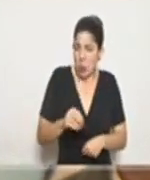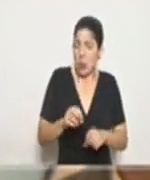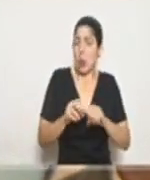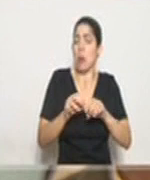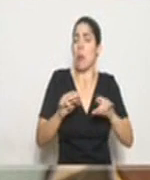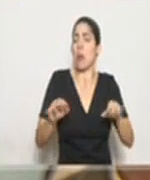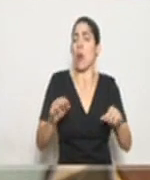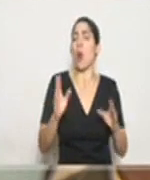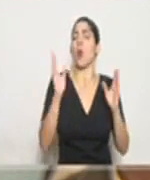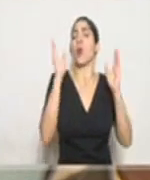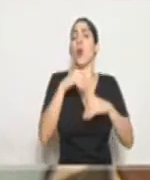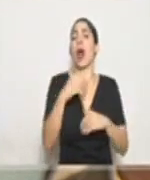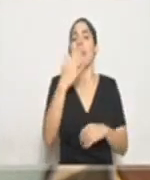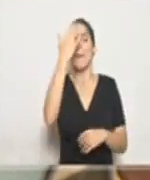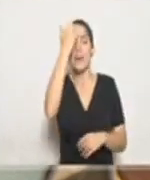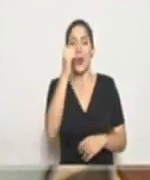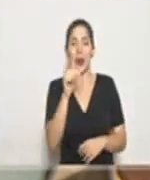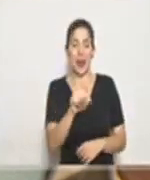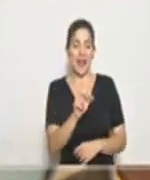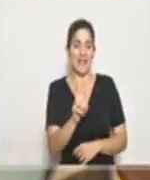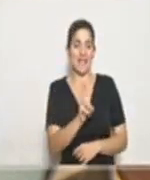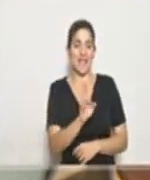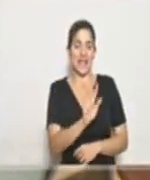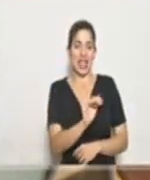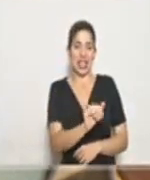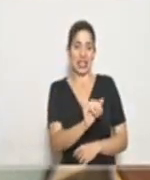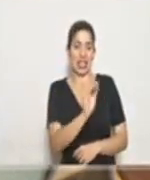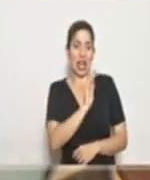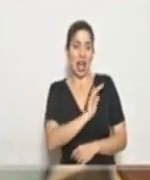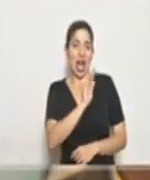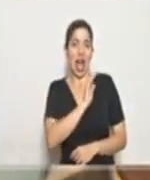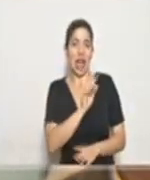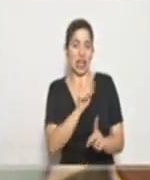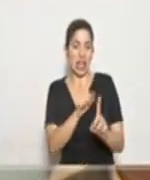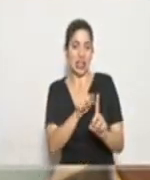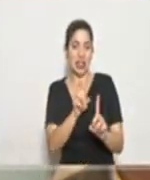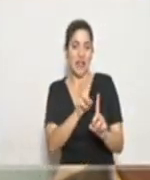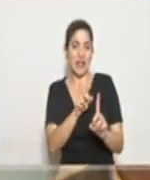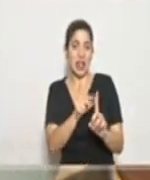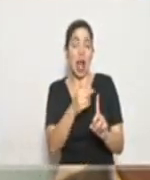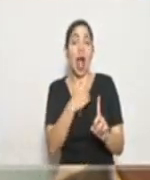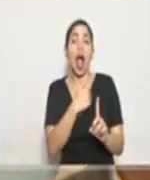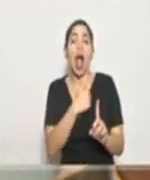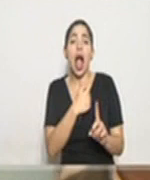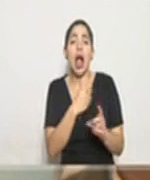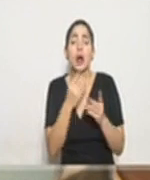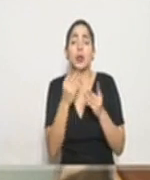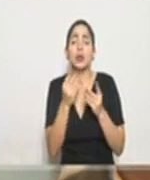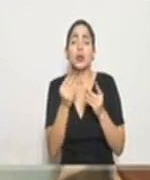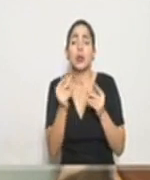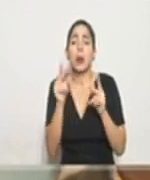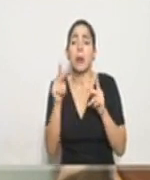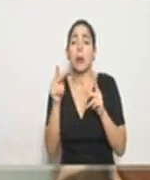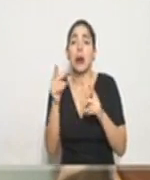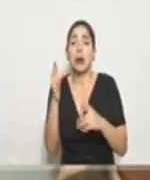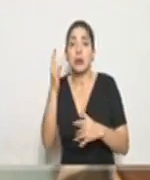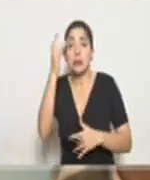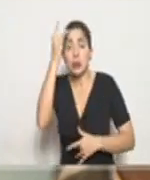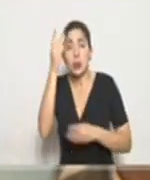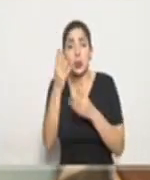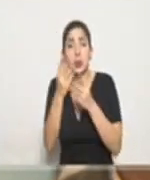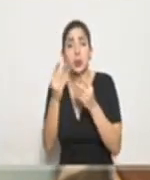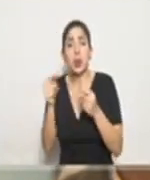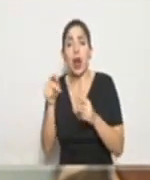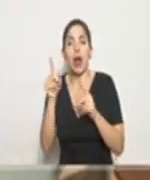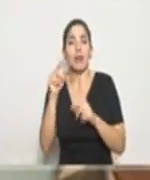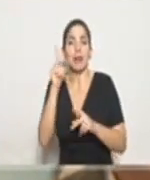comunitaria por las características que tiene este virus, en el sentido de que hay cuadros muy leves que no necesariamente van